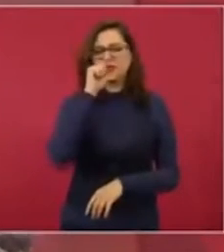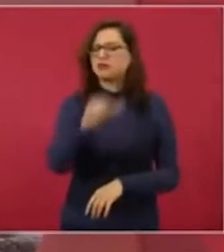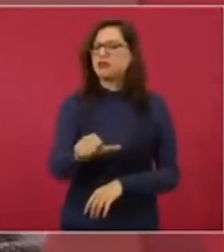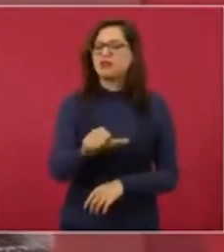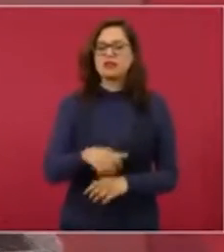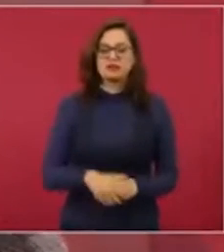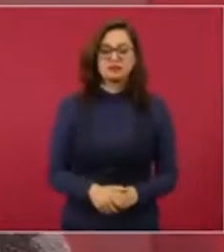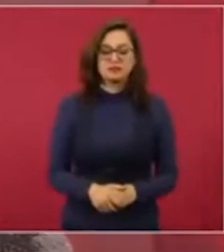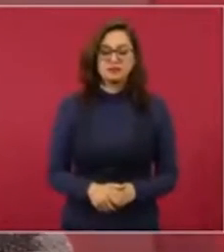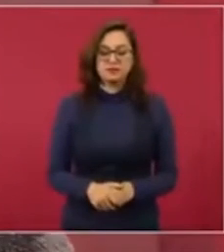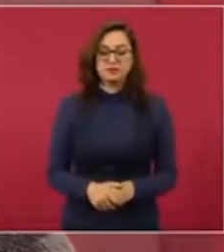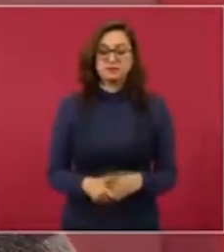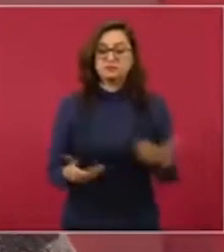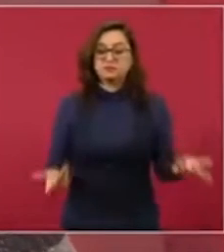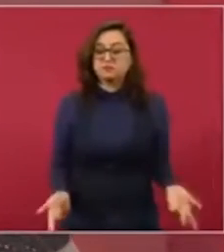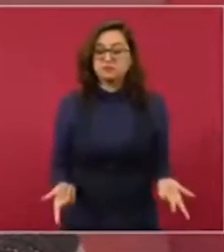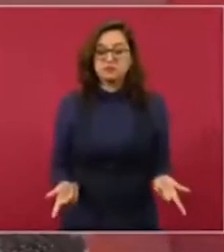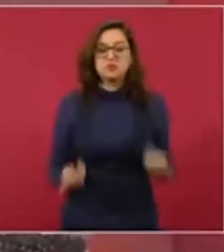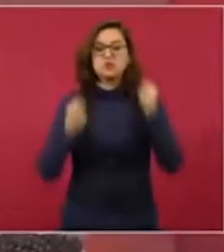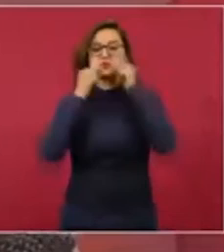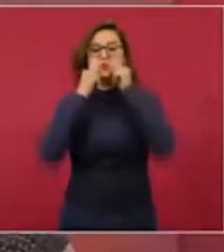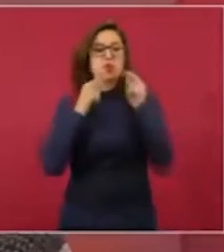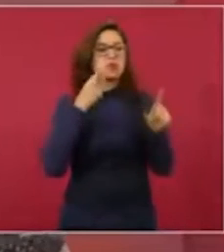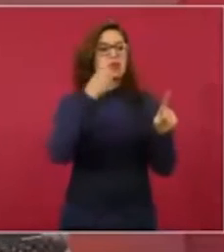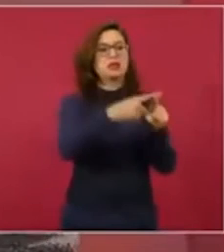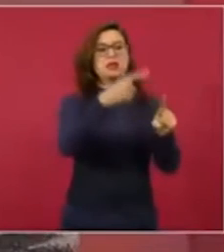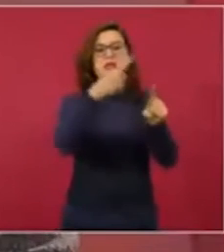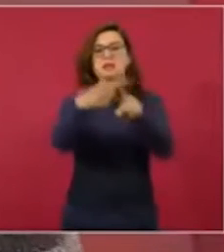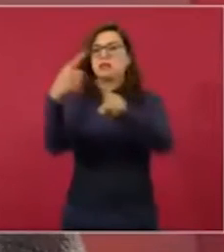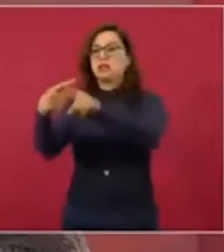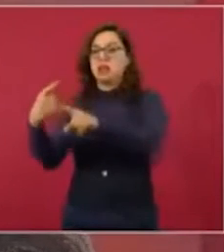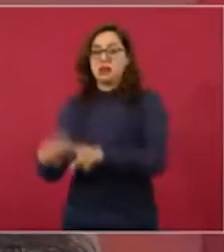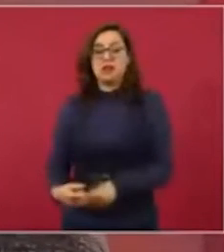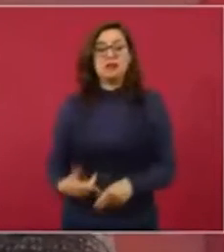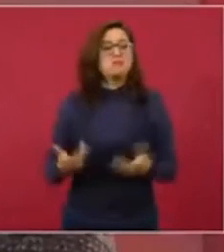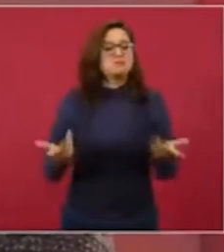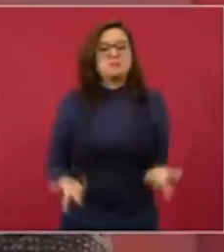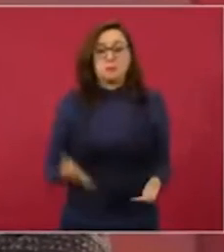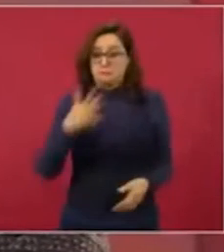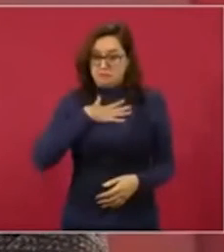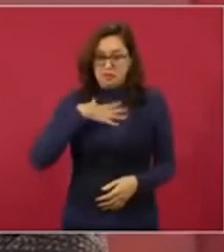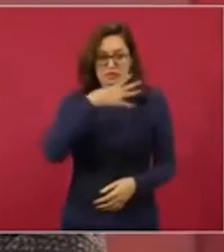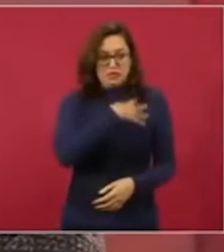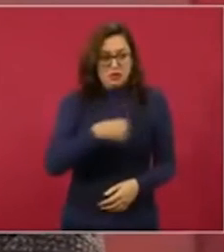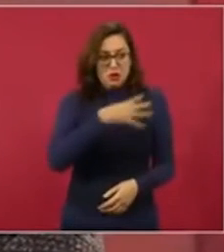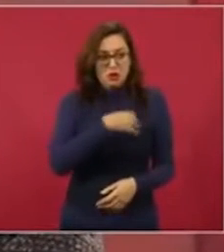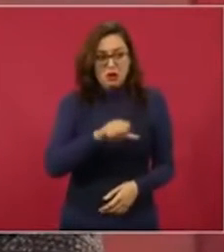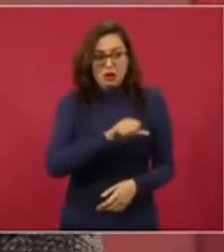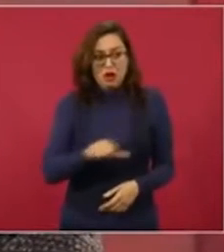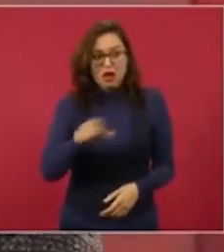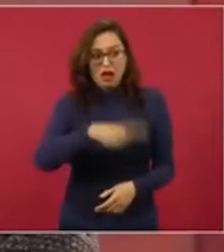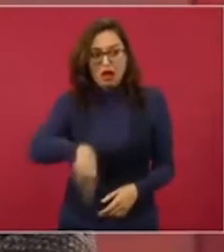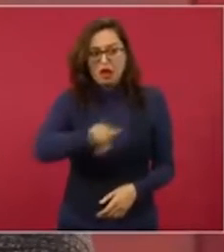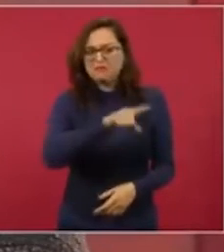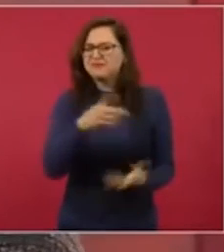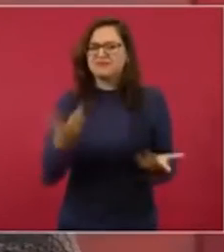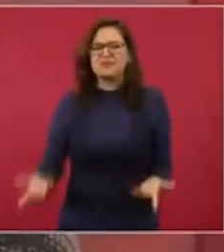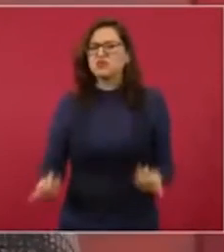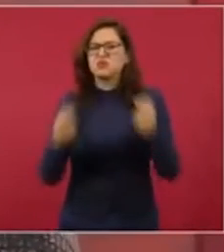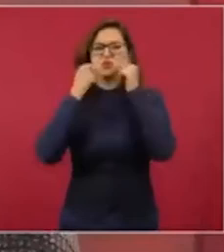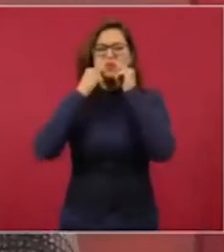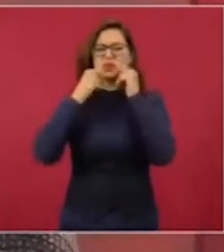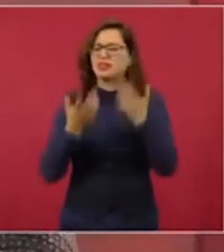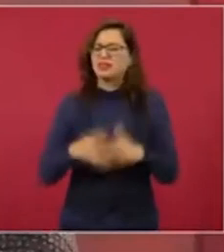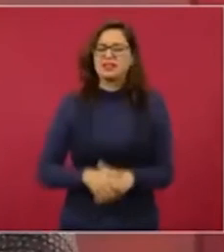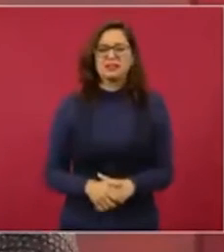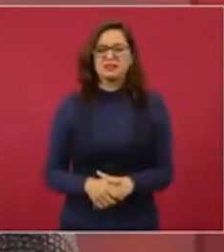Entonces, tratándose de quien se trate, aunque sean mis hijos, pero sí le puedo